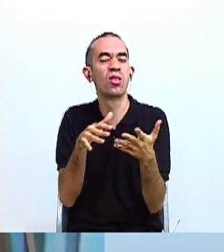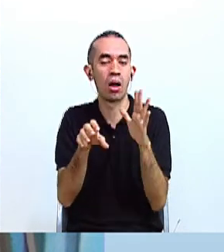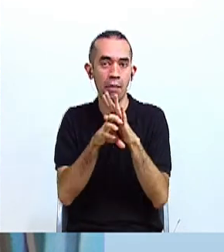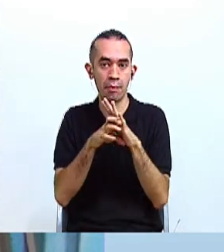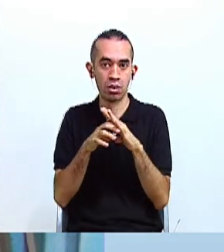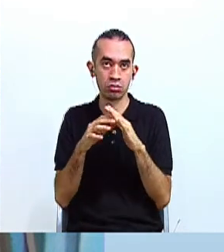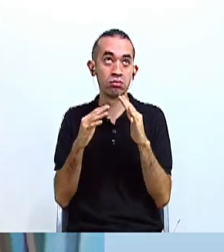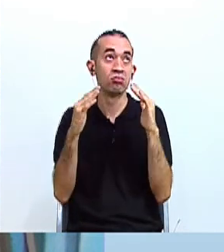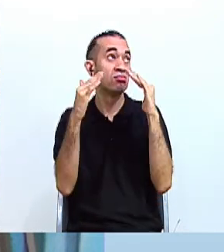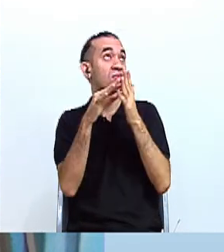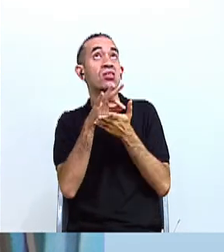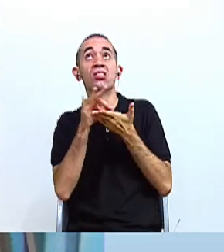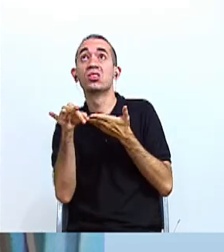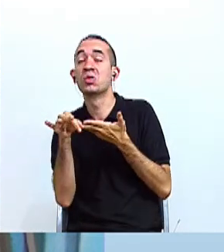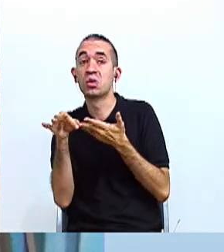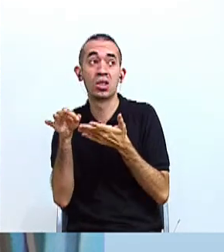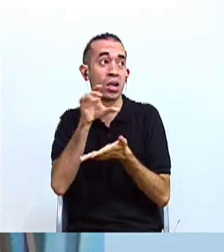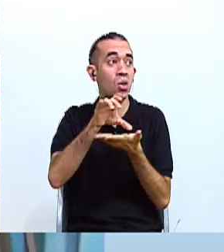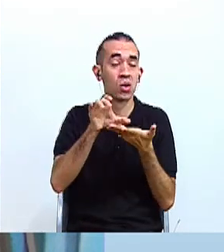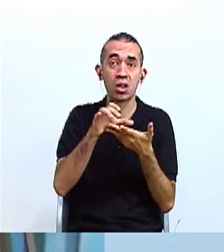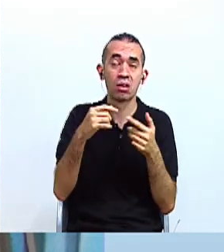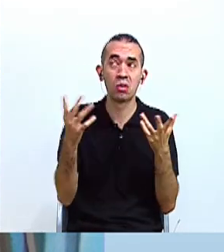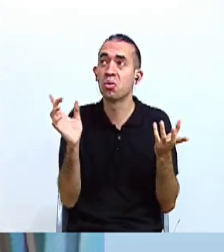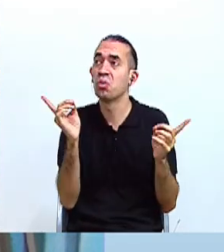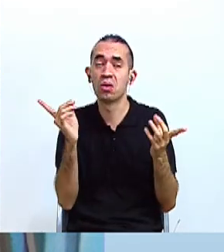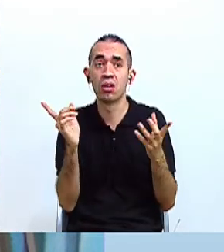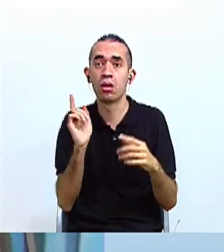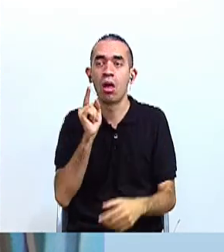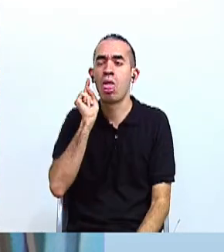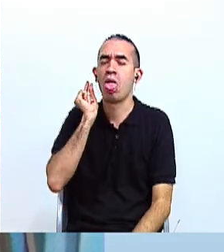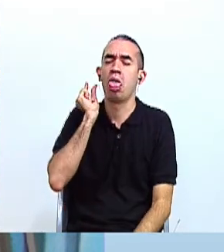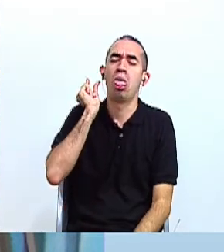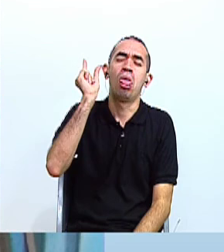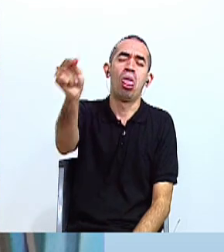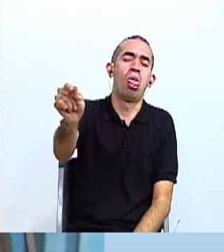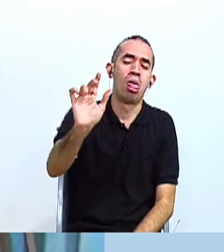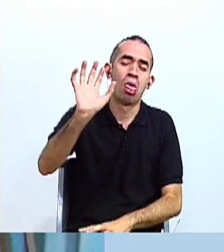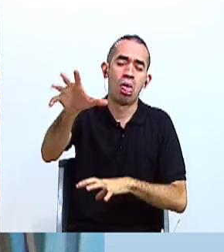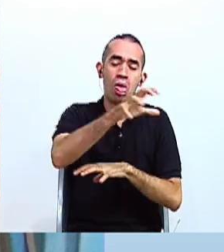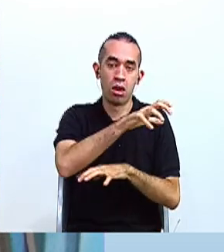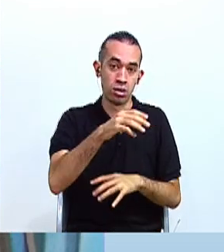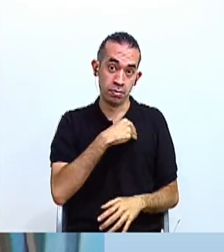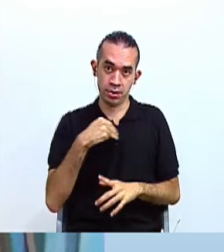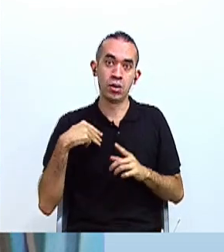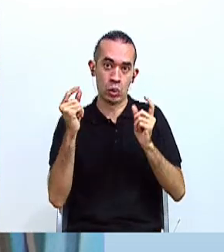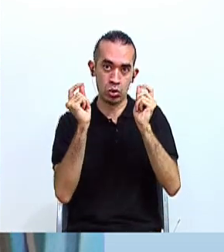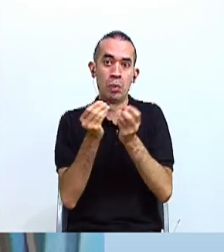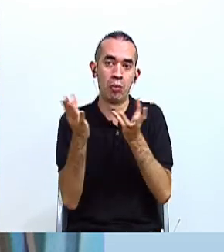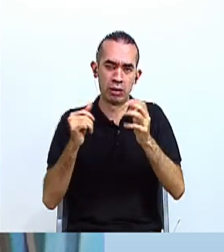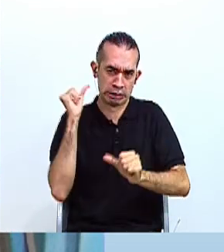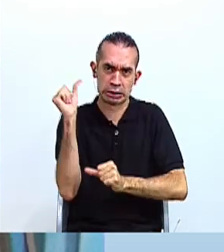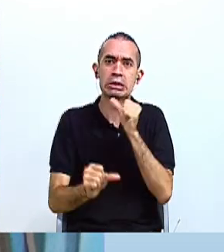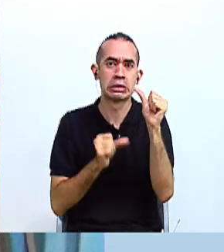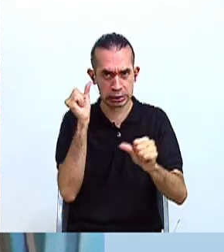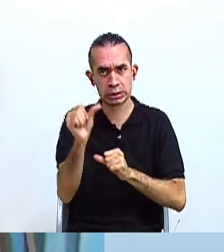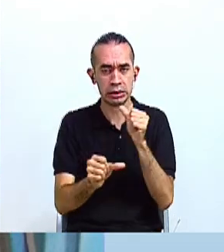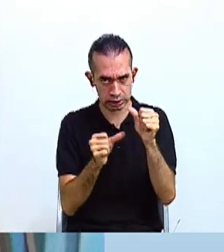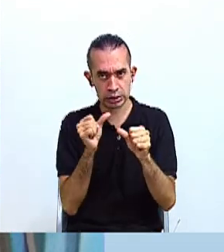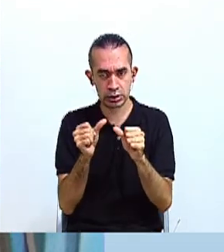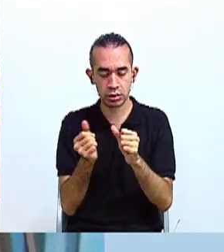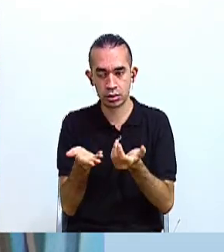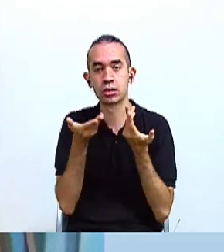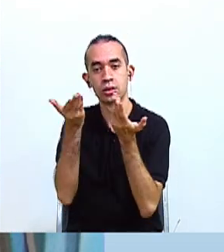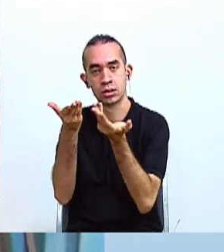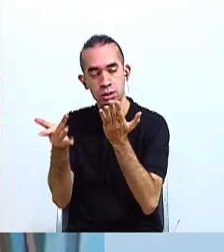escuela, cuando mi colegio queda a una larga distancia. Afortunadamente, el Ministerio de Educación Pública ha hecho grandes esfuerzos haciéndole llegar la